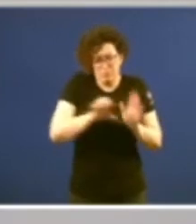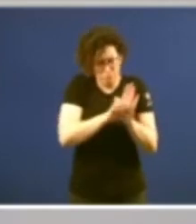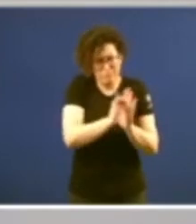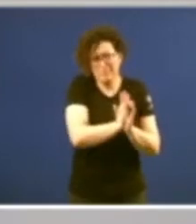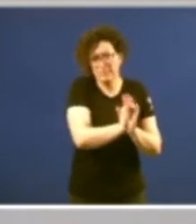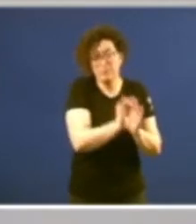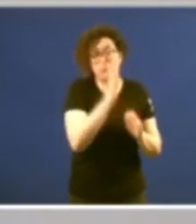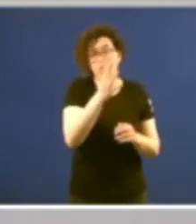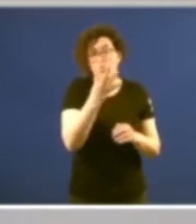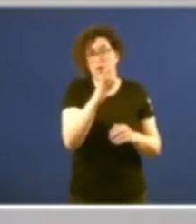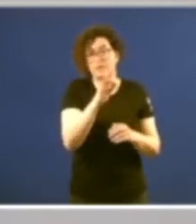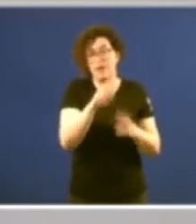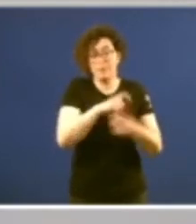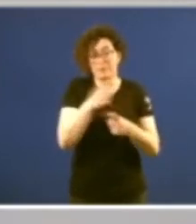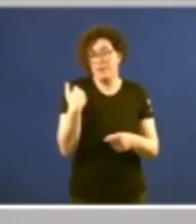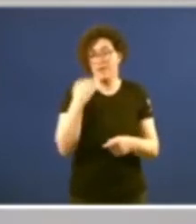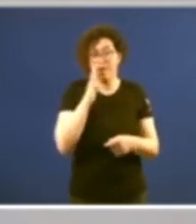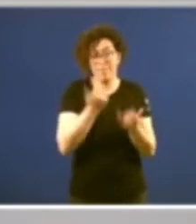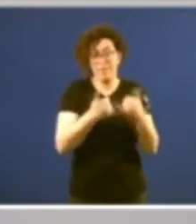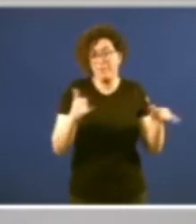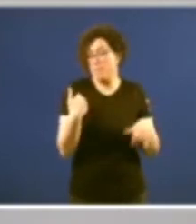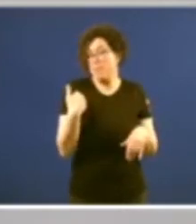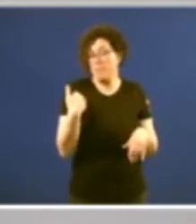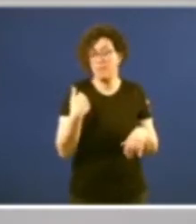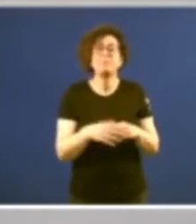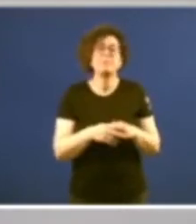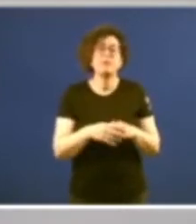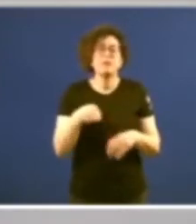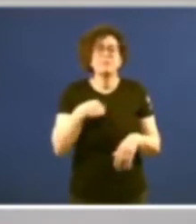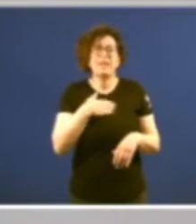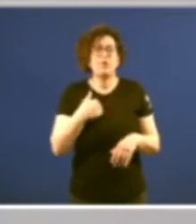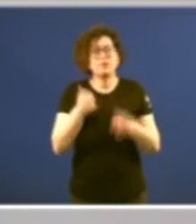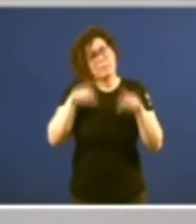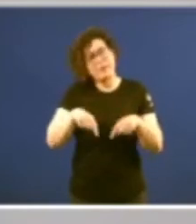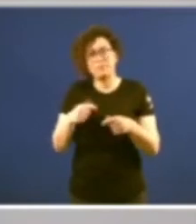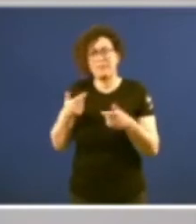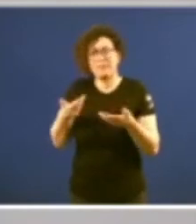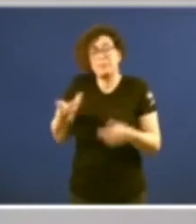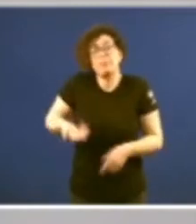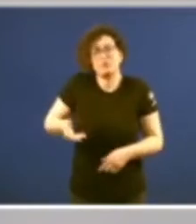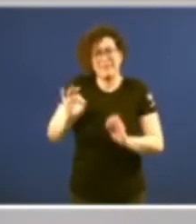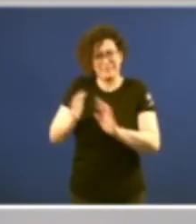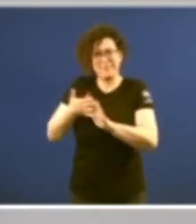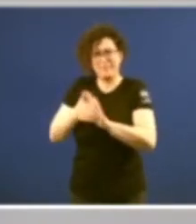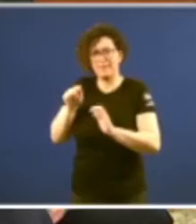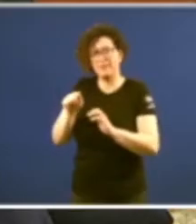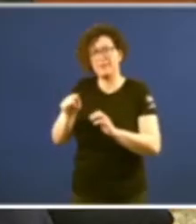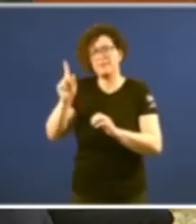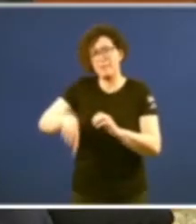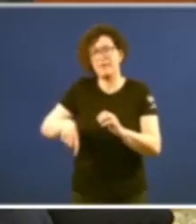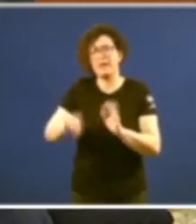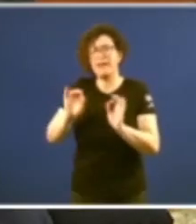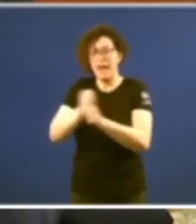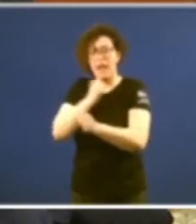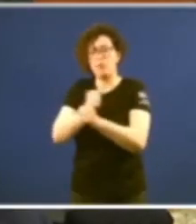40 aniversario celebramos estes anos, me gustaría subrayar tamén a trascendencia, a importancia da